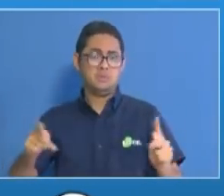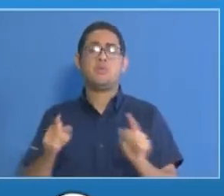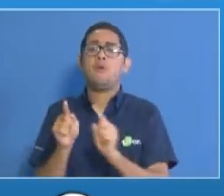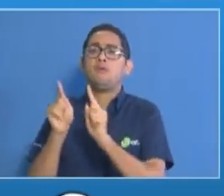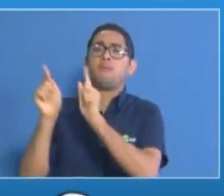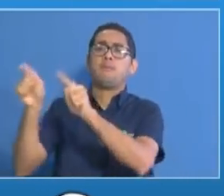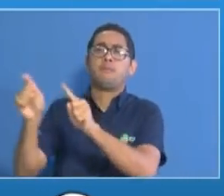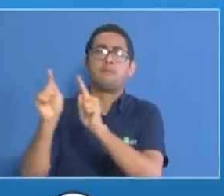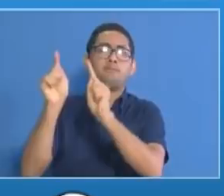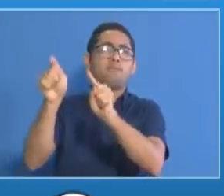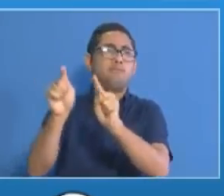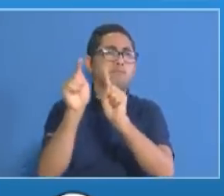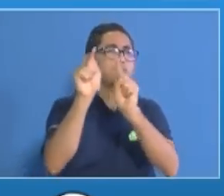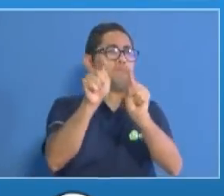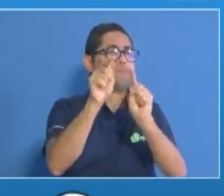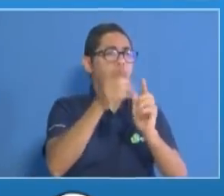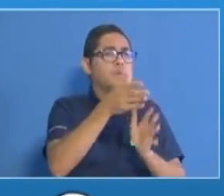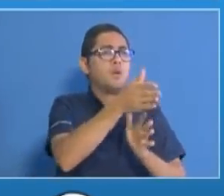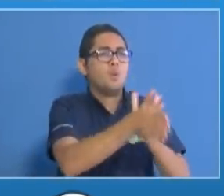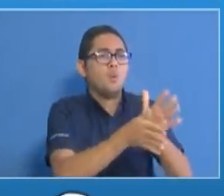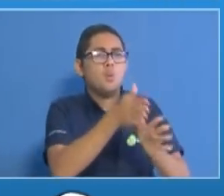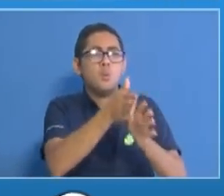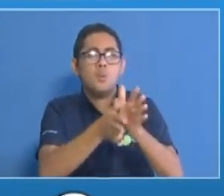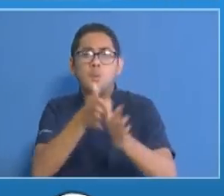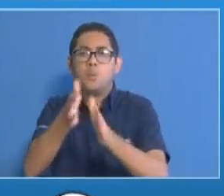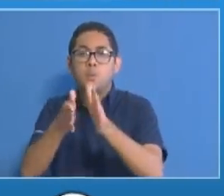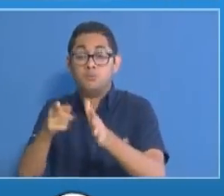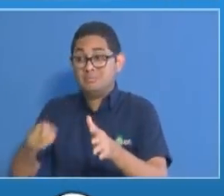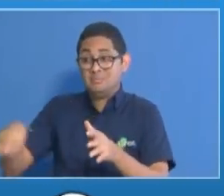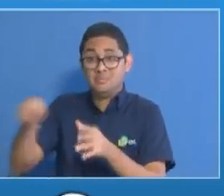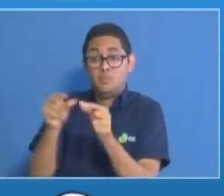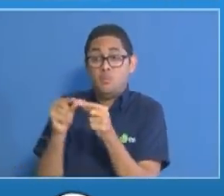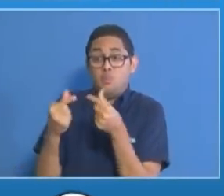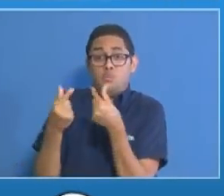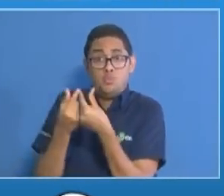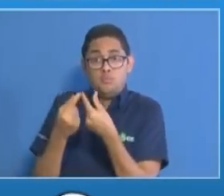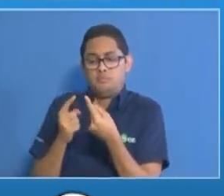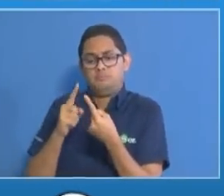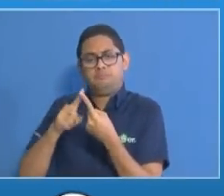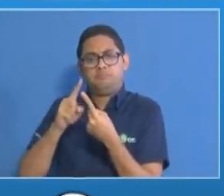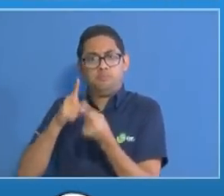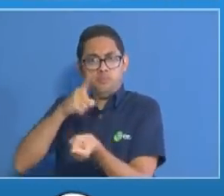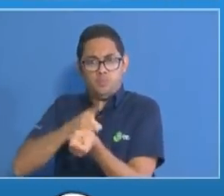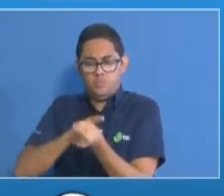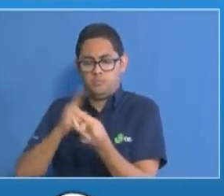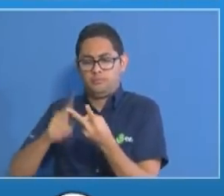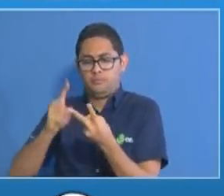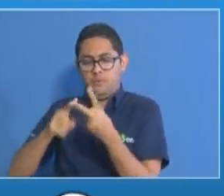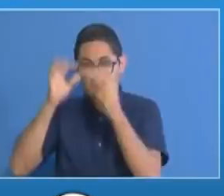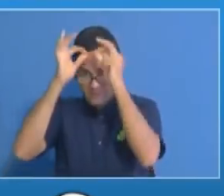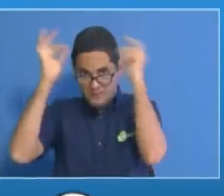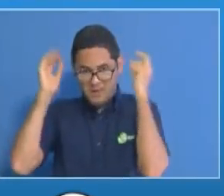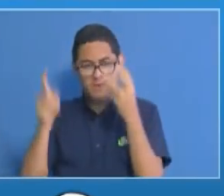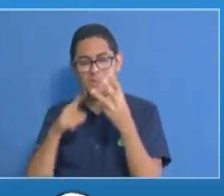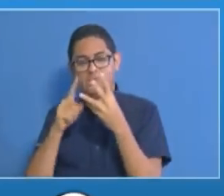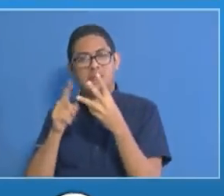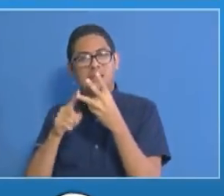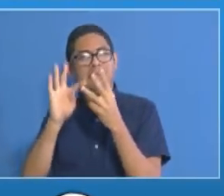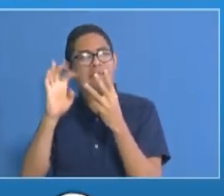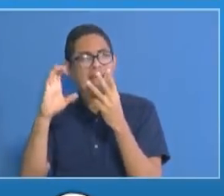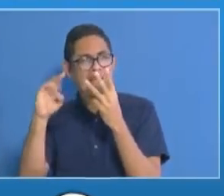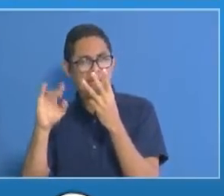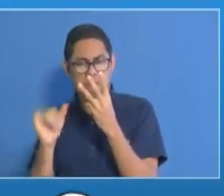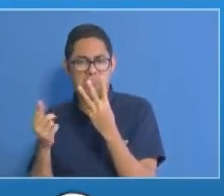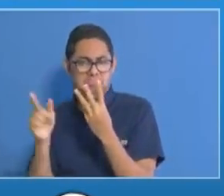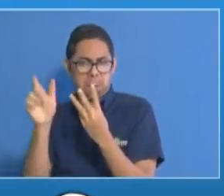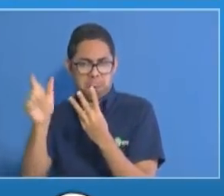42 unidades ejecutoras y cada equipo está constituido por un médico, una enfermera y un técnico que le suministran los